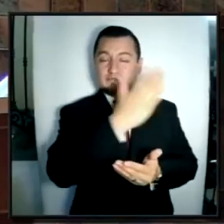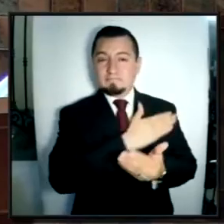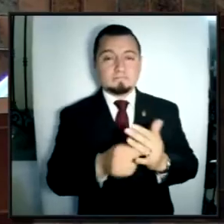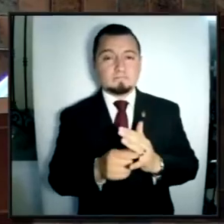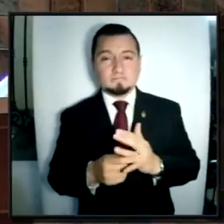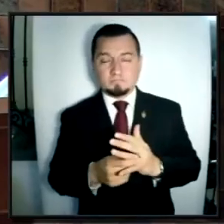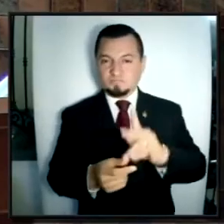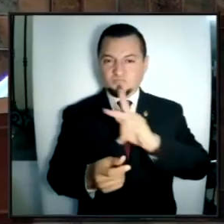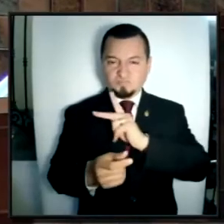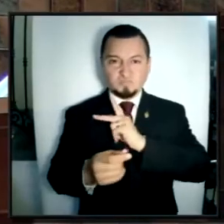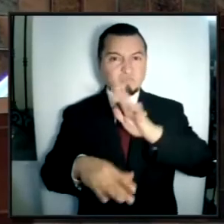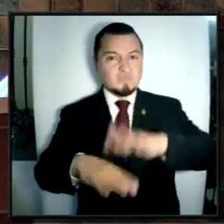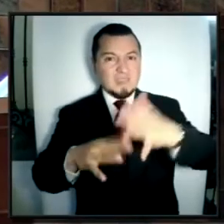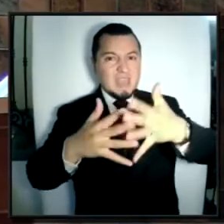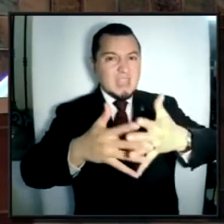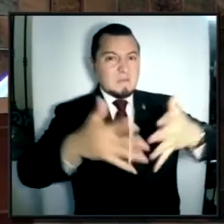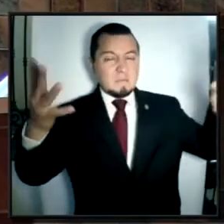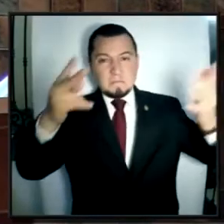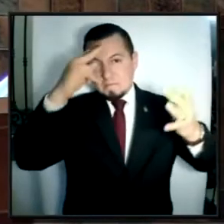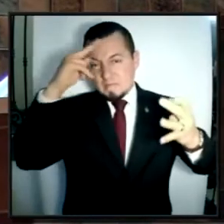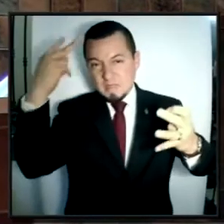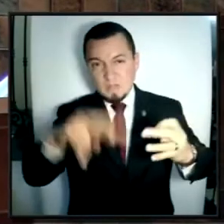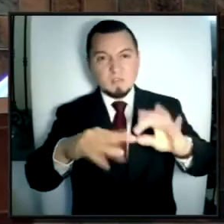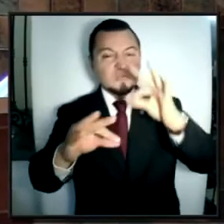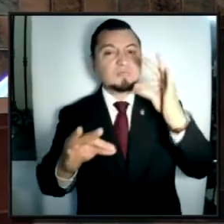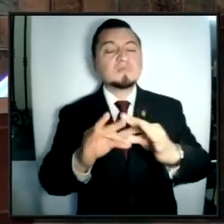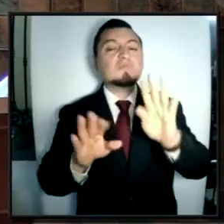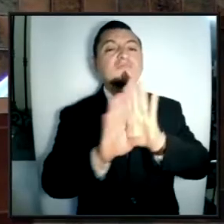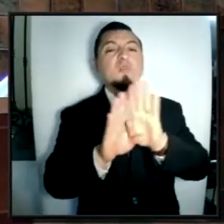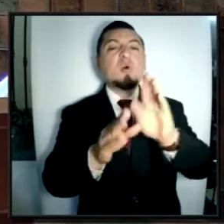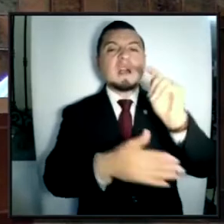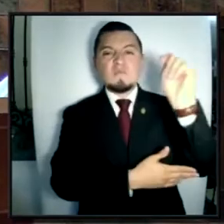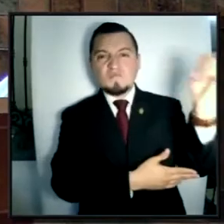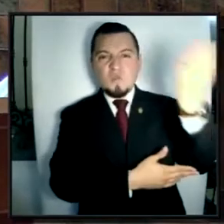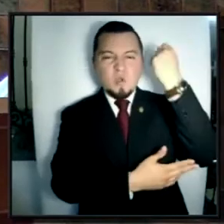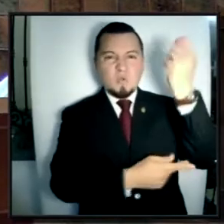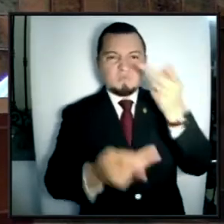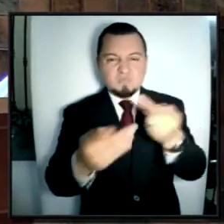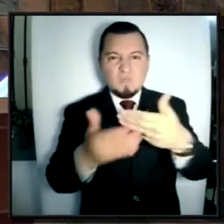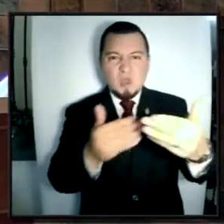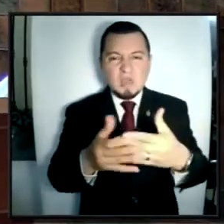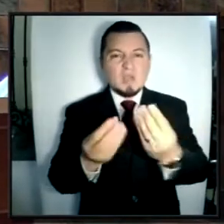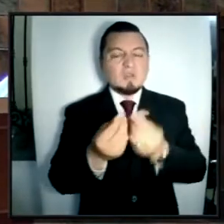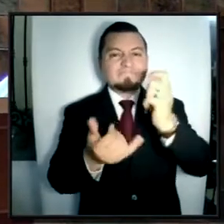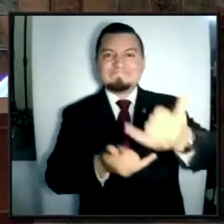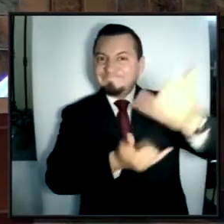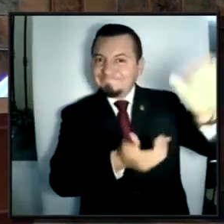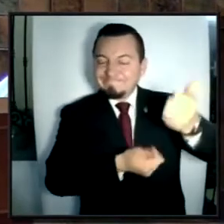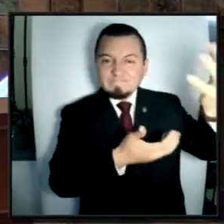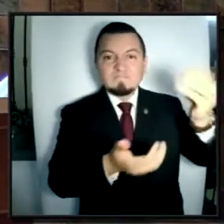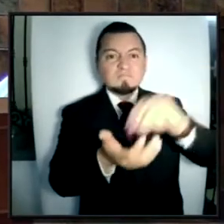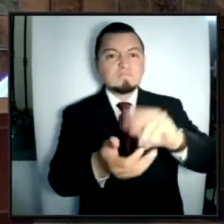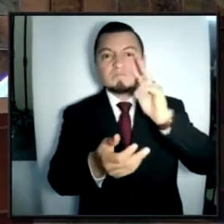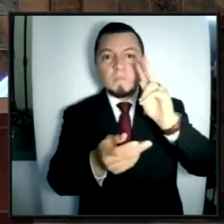...como el gigante agroalimentario de México, la capital de la innovación, una potencia exportadora, una entidad atractiva